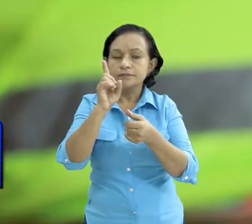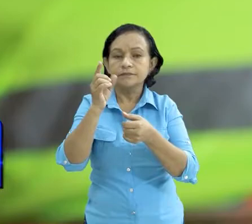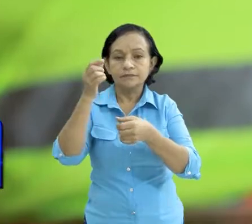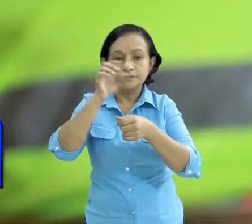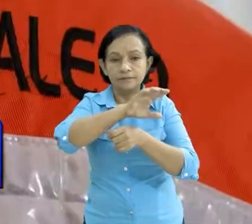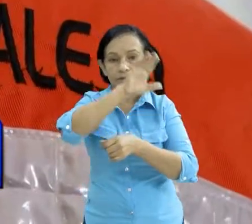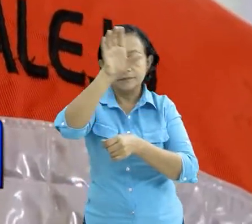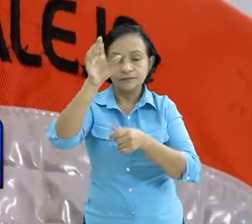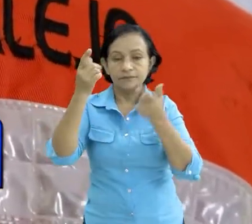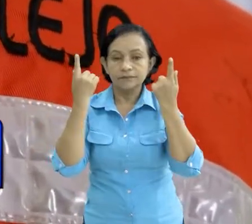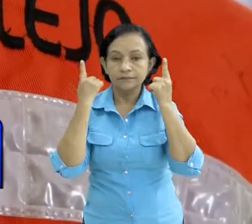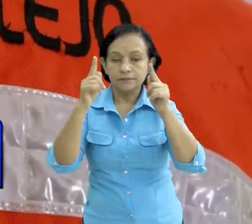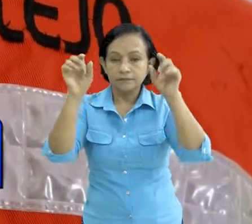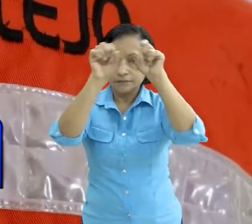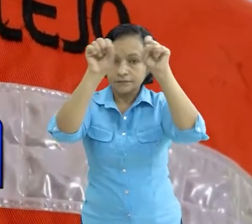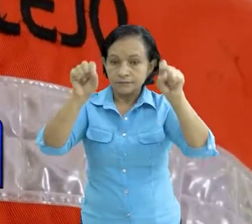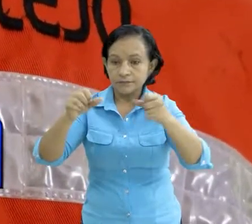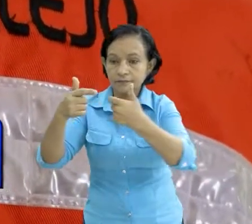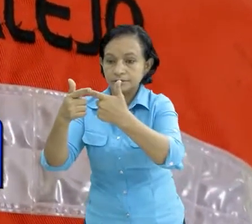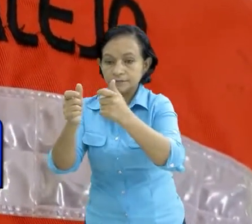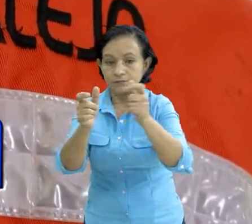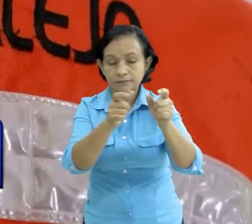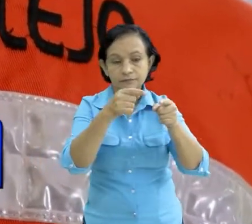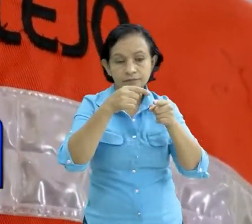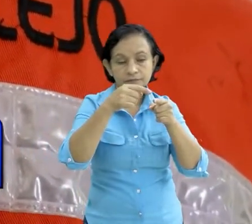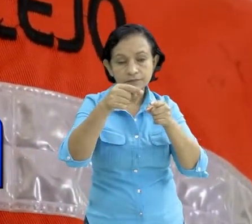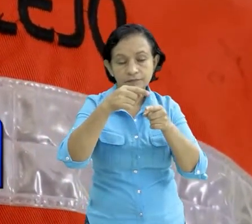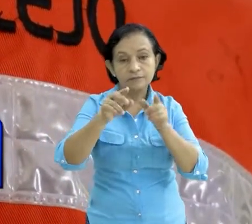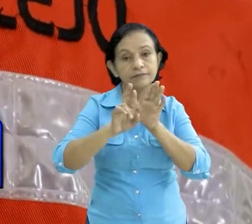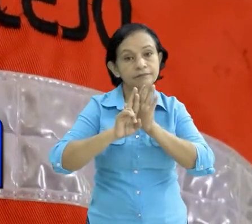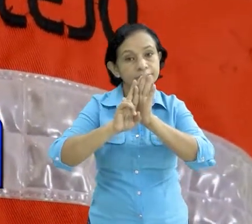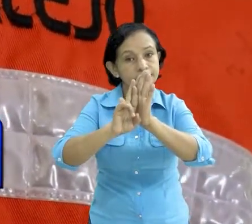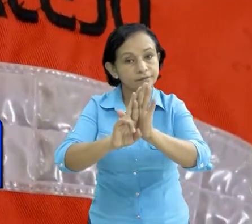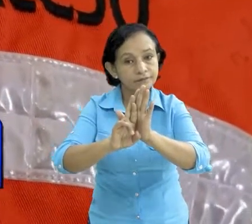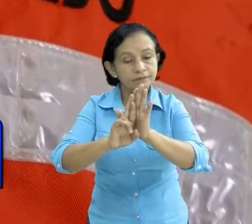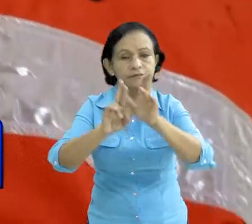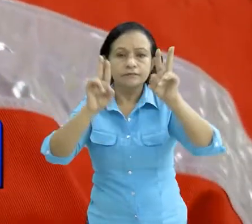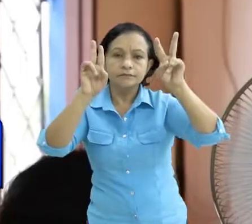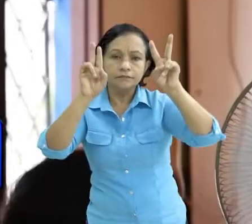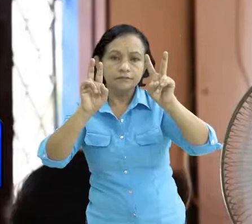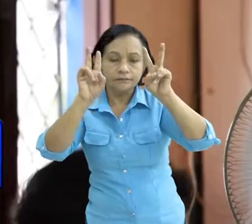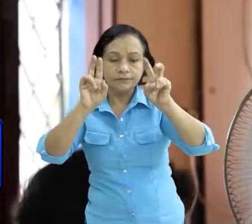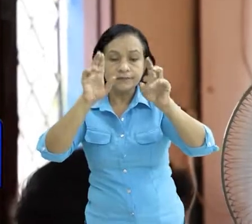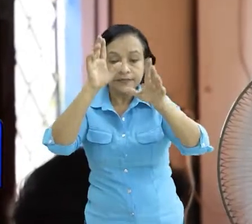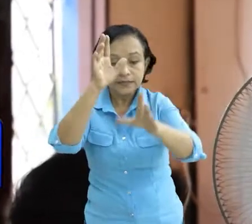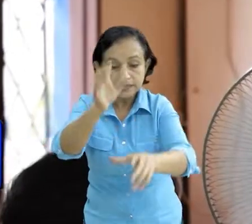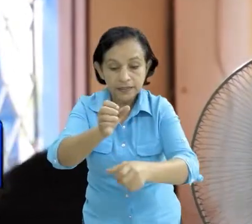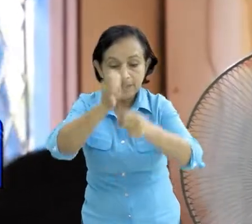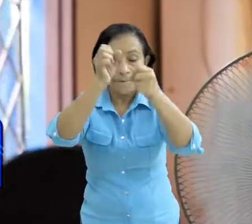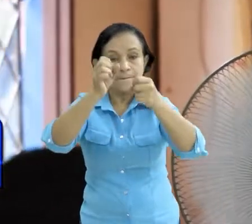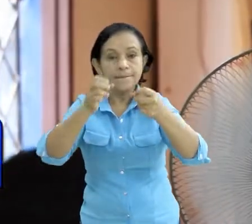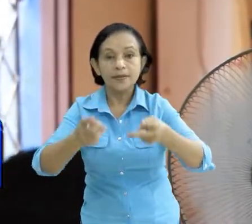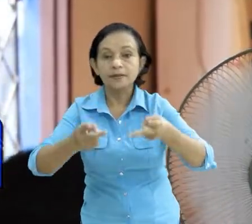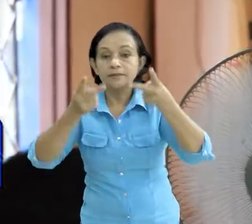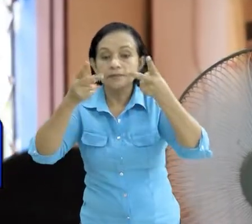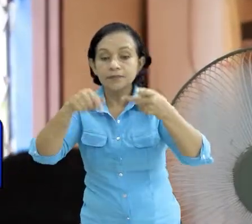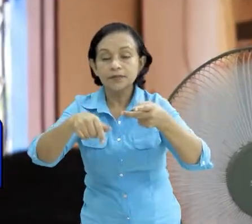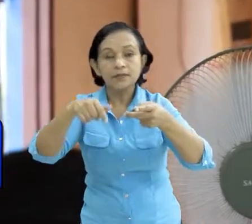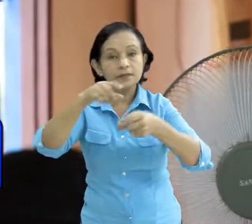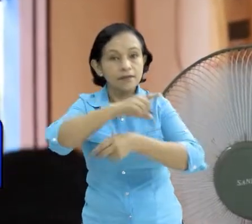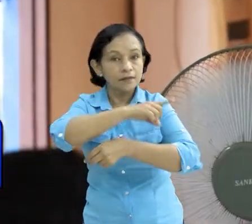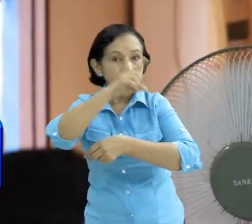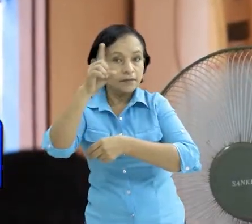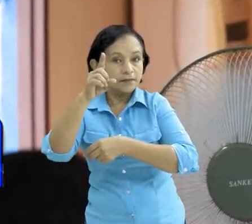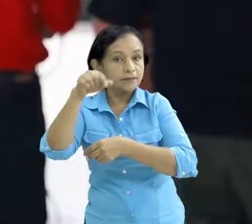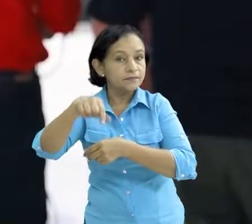chinandega con la capacitación de las brigadas municipales de respuesta en la materia de salvamento y rescate nosotros estamos el día de hoy